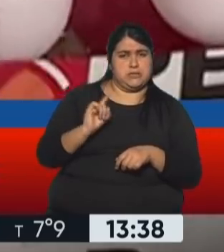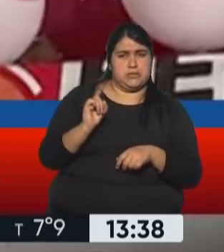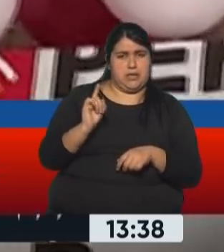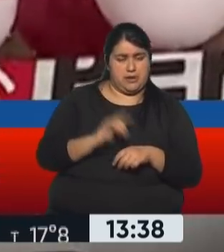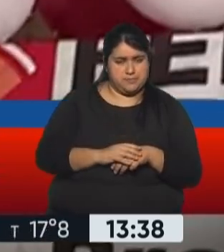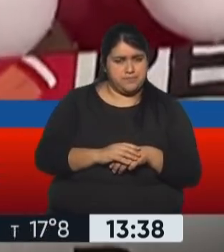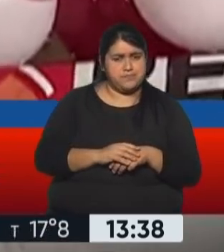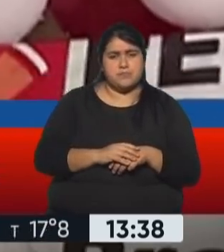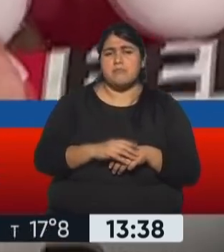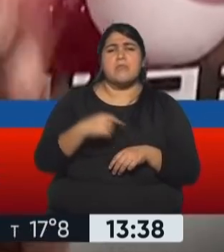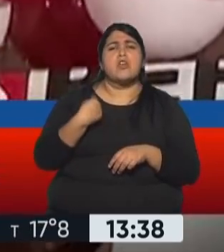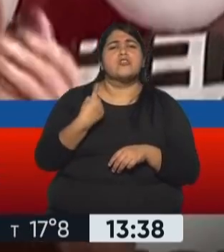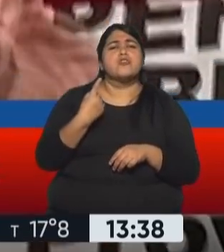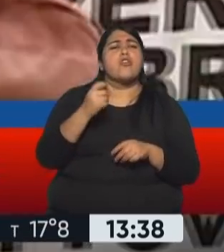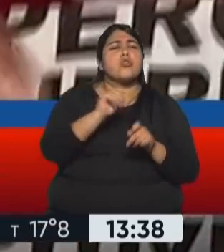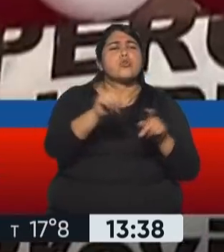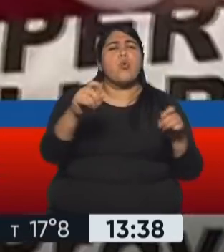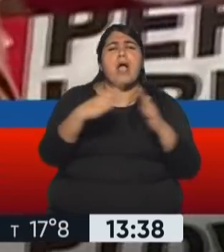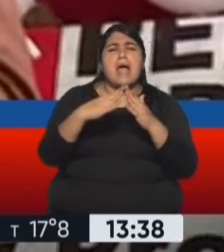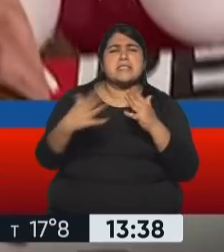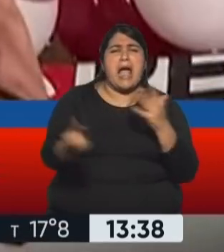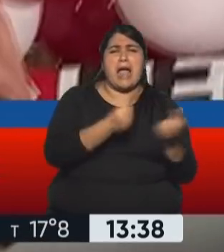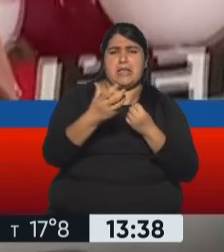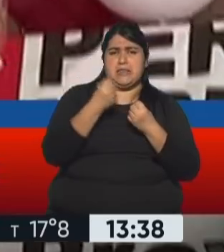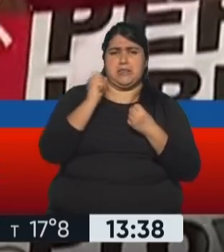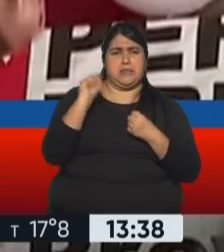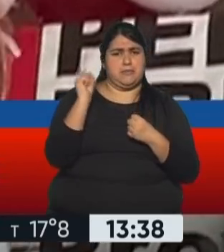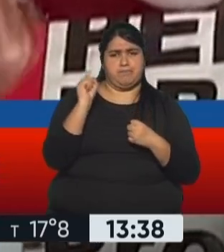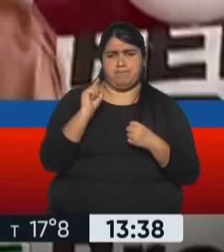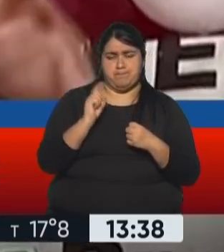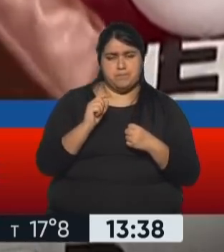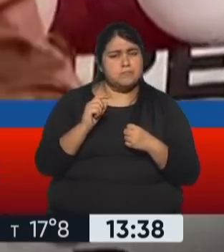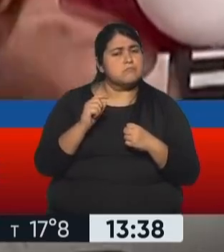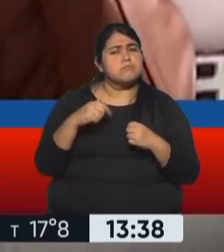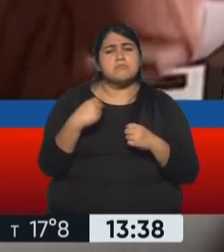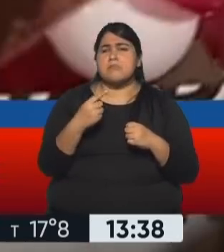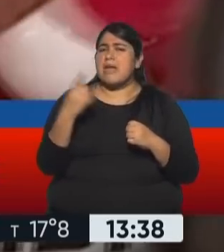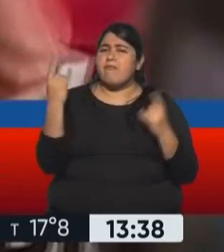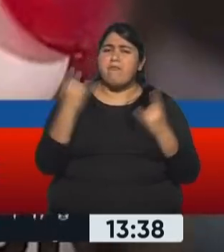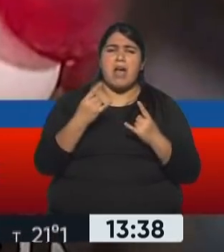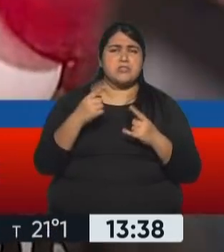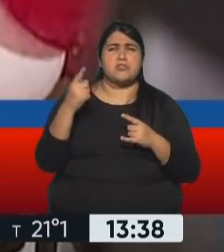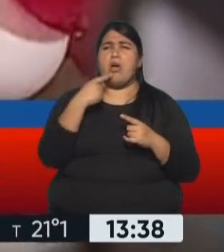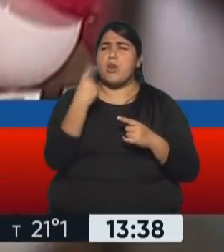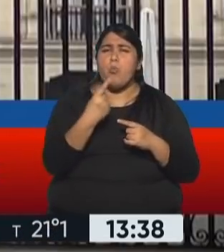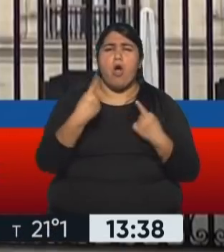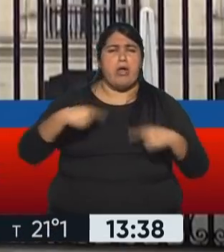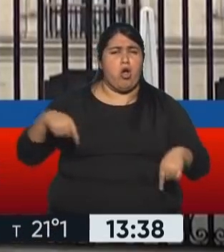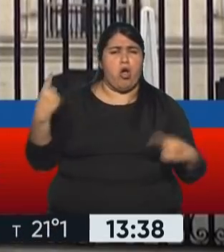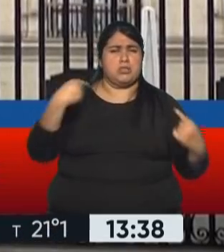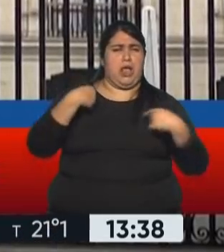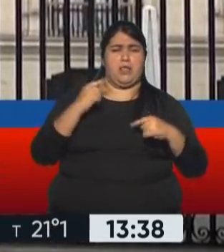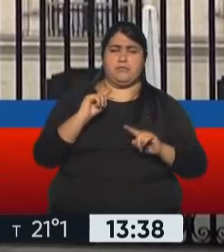no le vamos a quitar sus propiedades a nadie. Es totalmente falso lo que se ha dicho anteriormente.